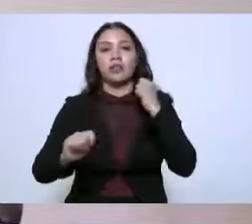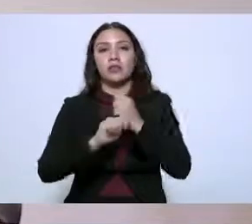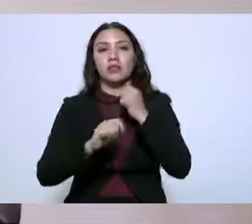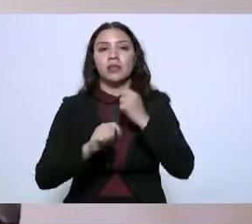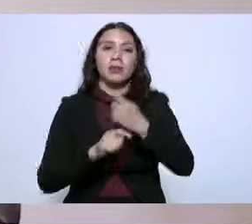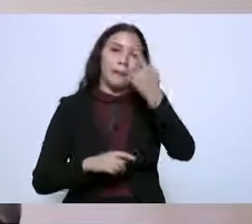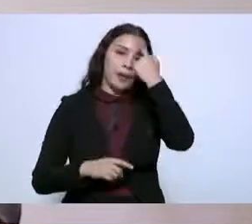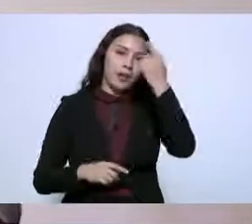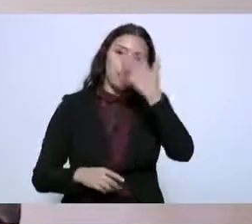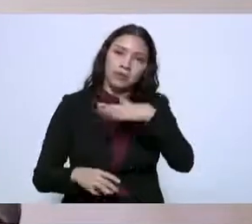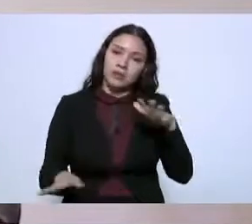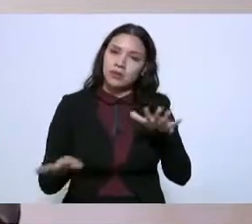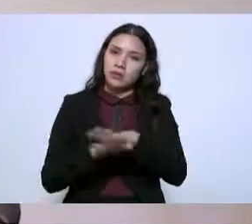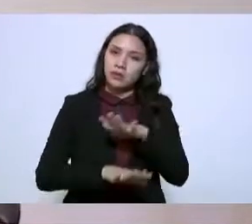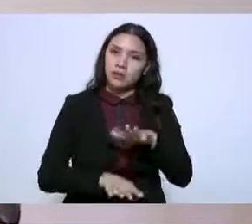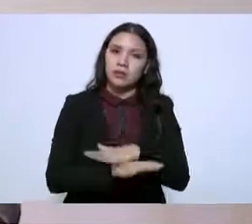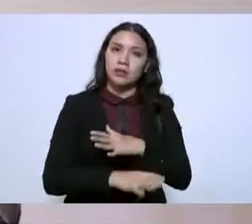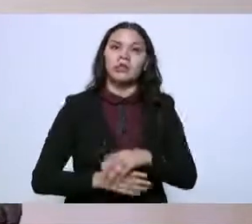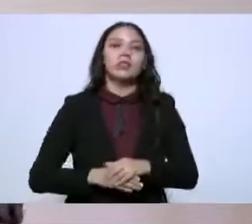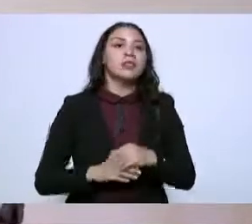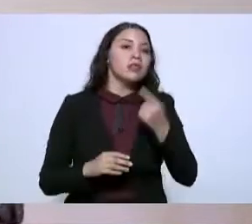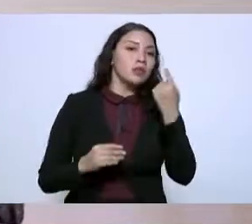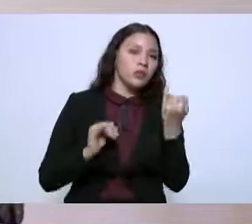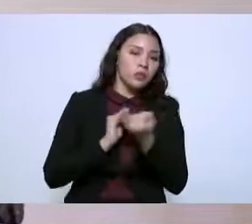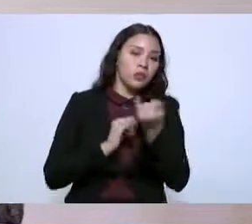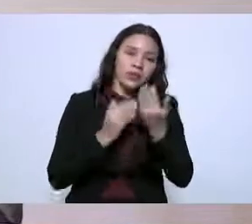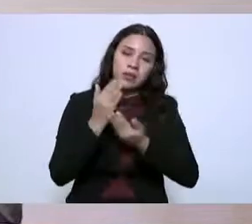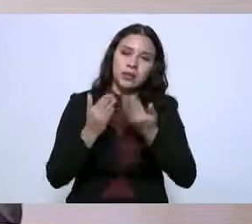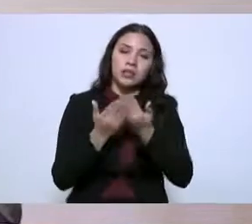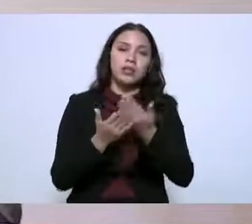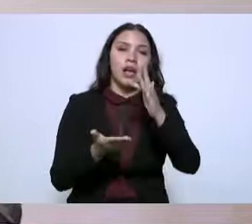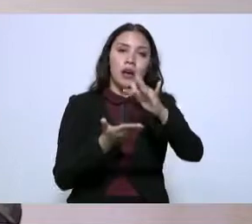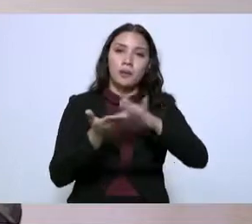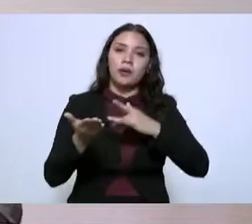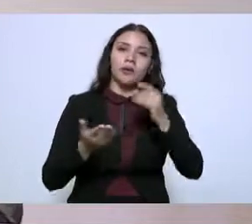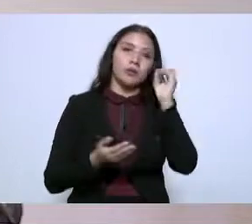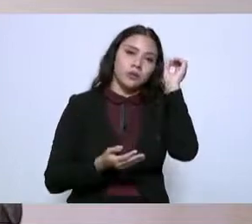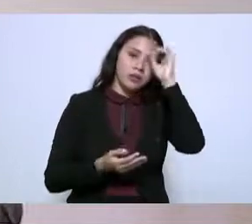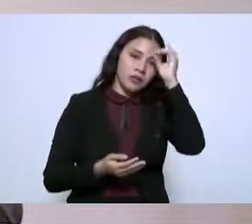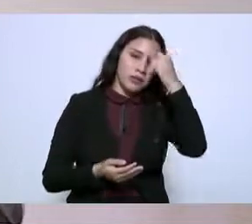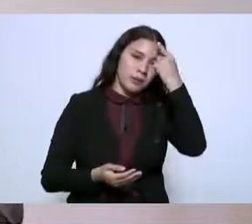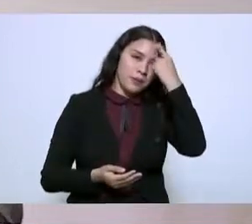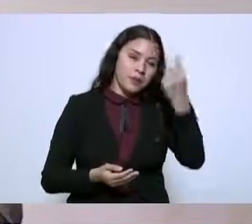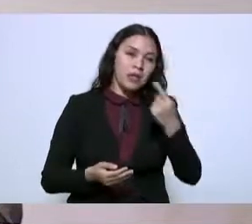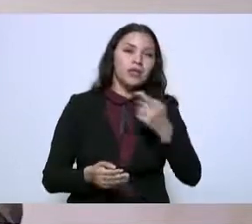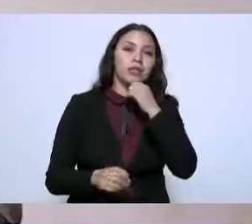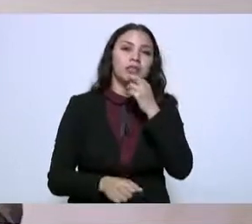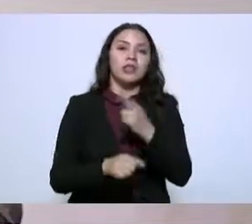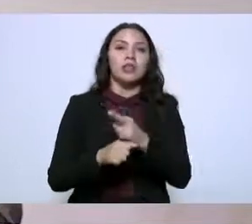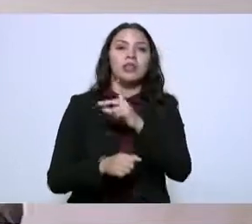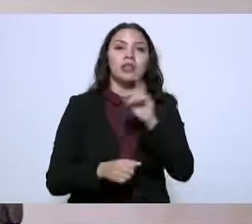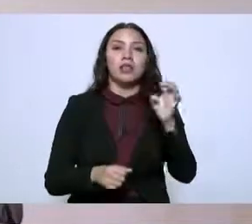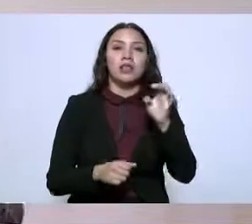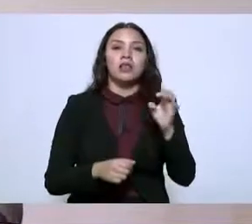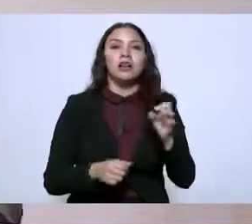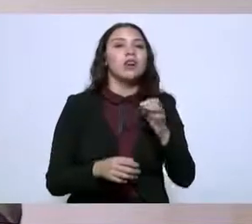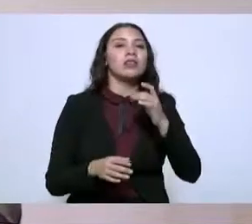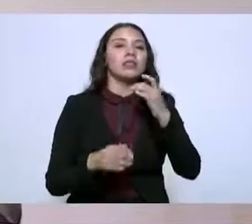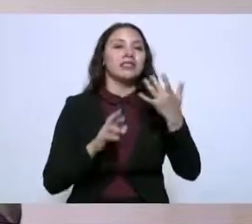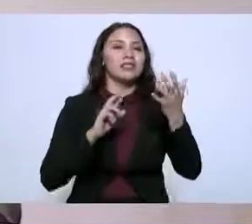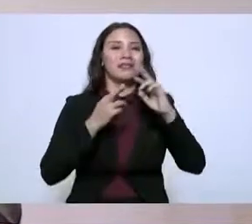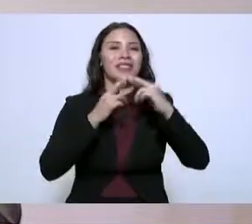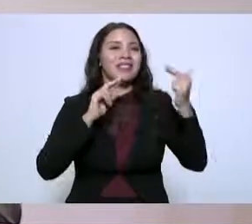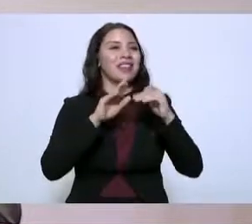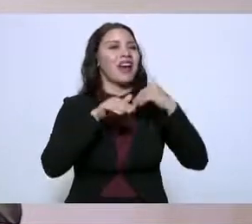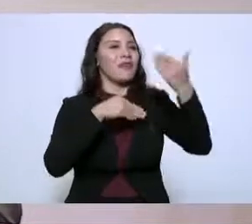llevar siempre por derechos de vía, y solicitar el apoyo y su consideración para que a través de la Secretaría de Relaciones